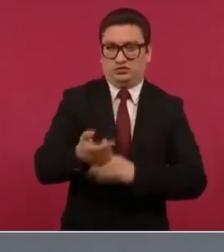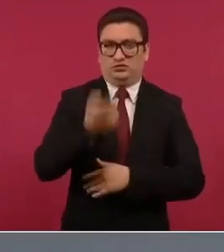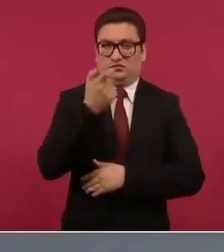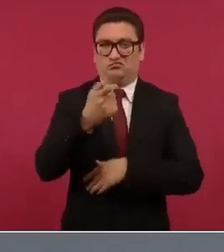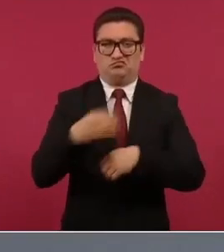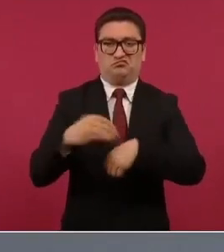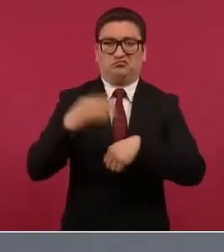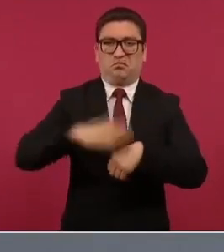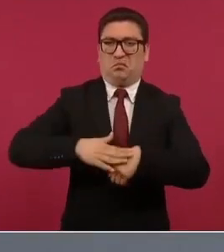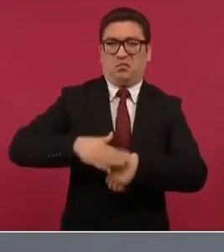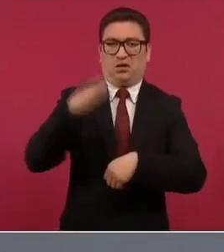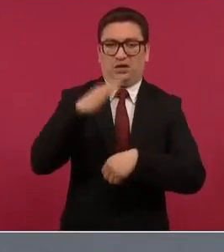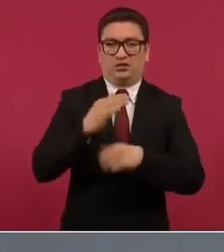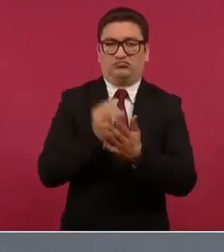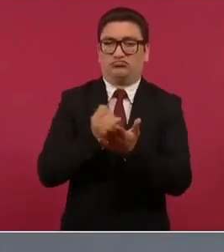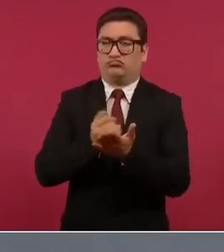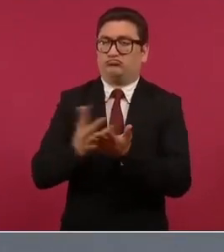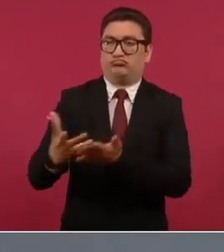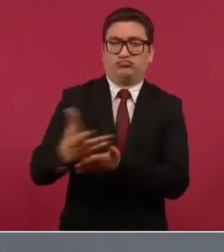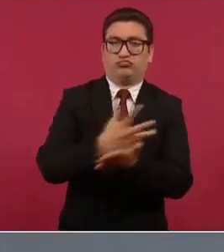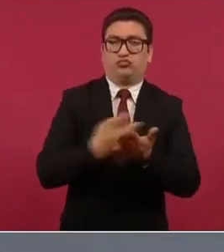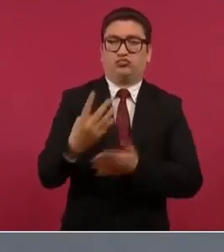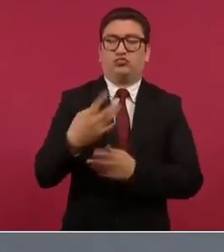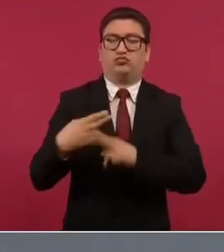adicionales en cuatro años